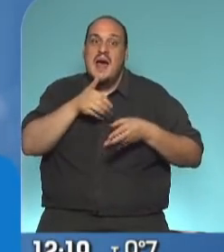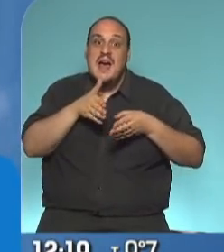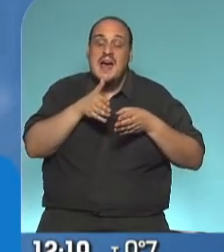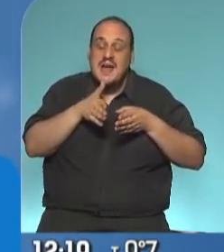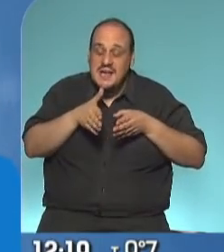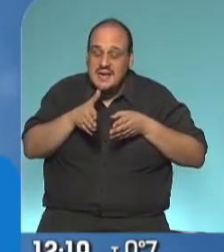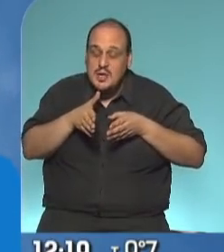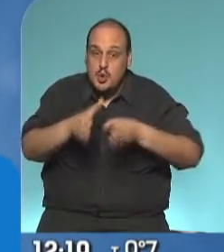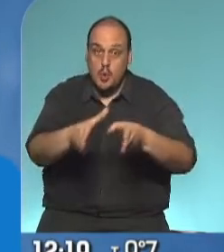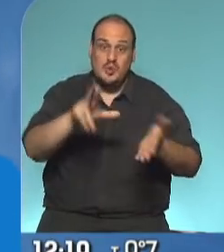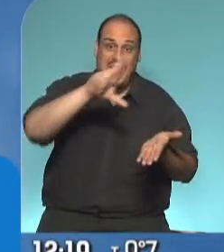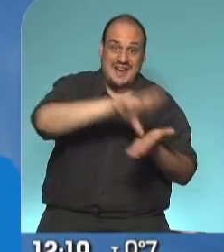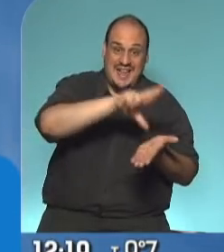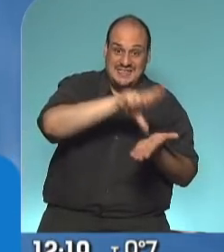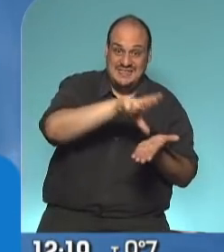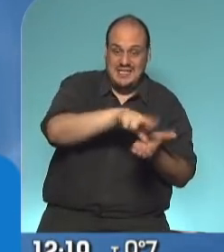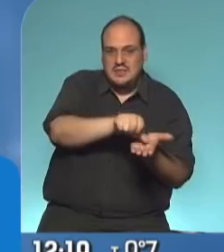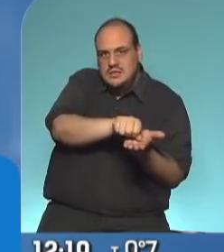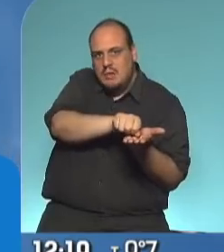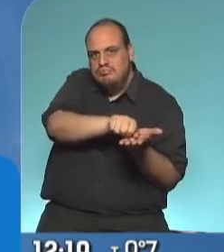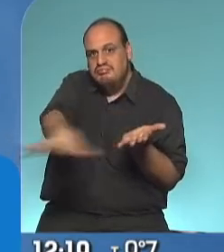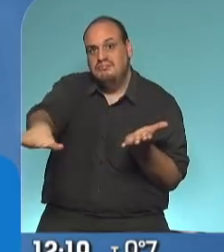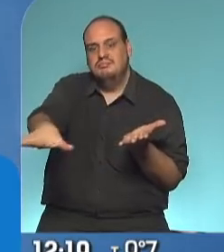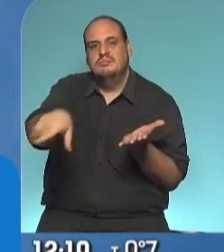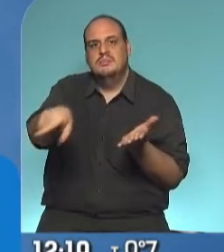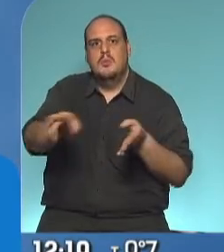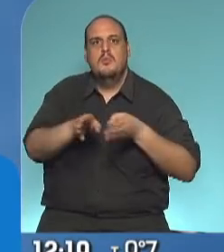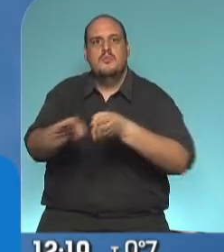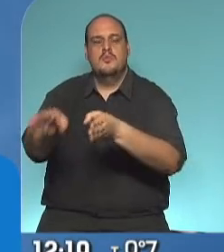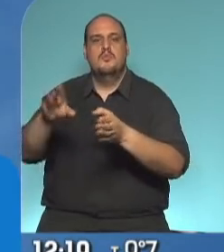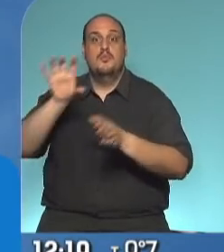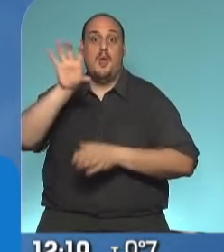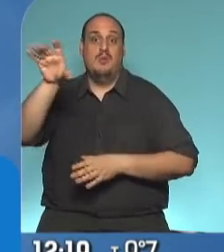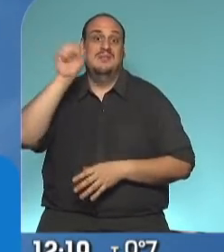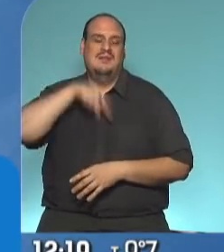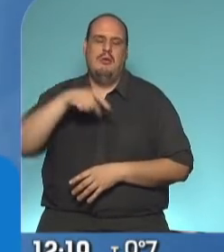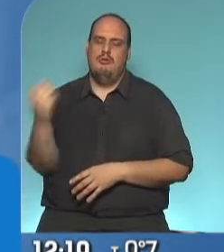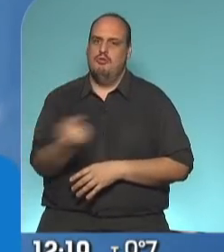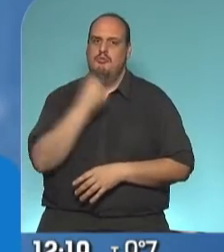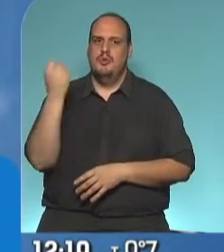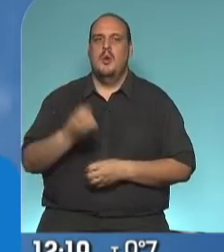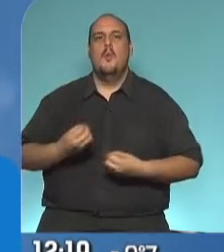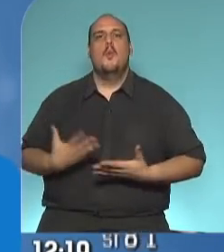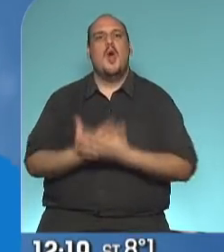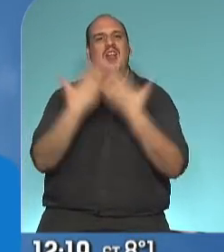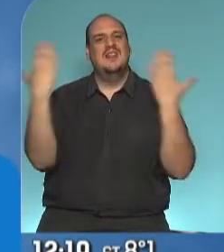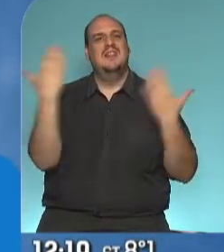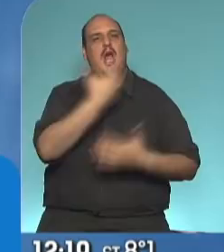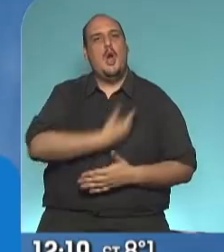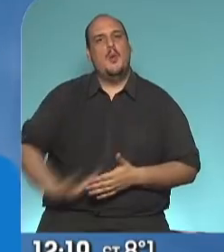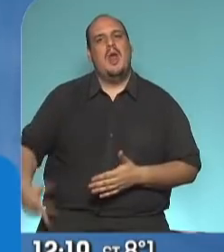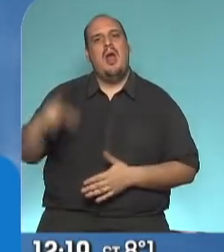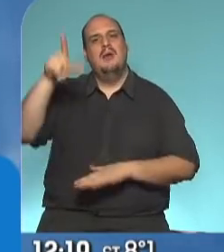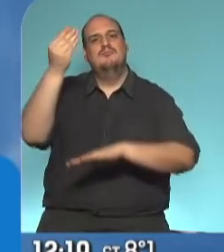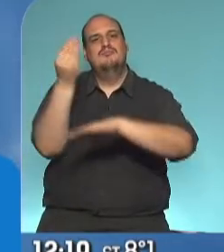importante para esa comunidad y para esa provincia. Muy buenos días, Gobernador, allí en la provincia de